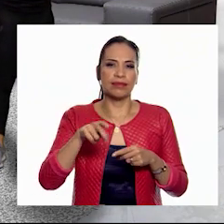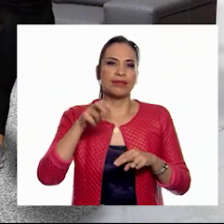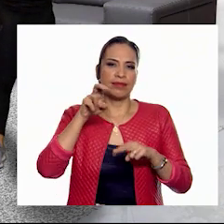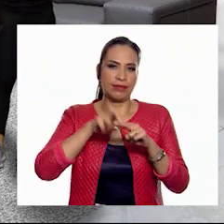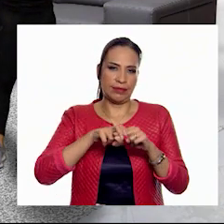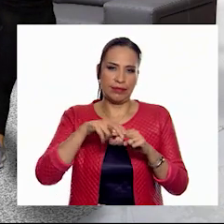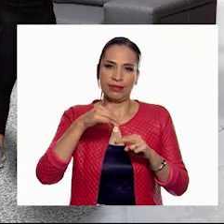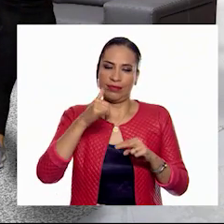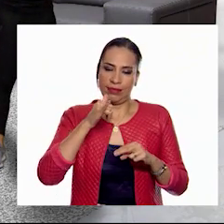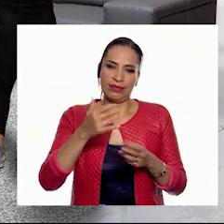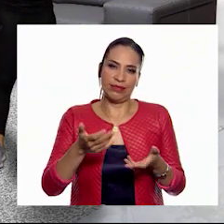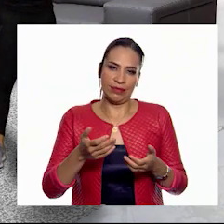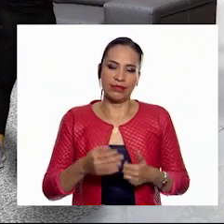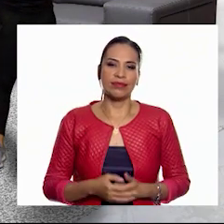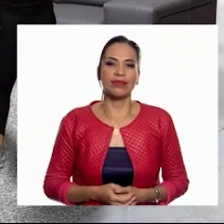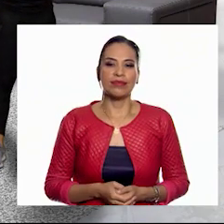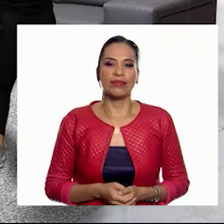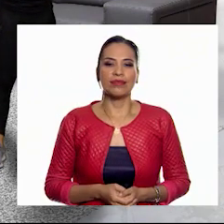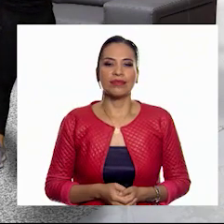sedentarios, ¿eh?